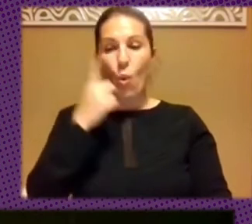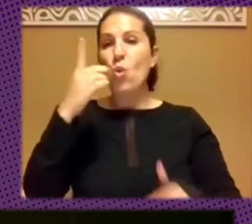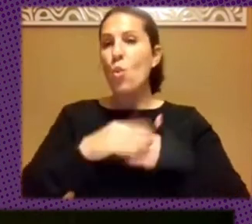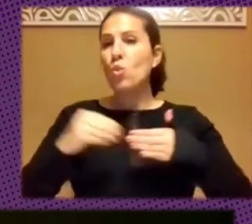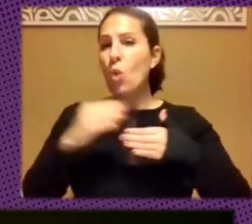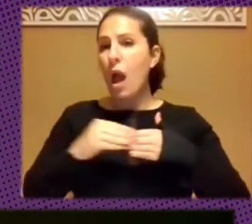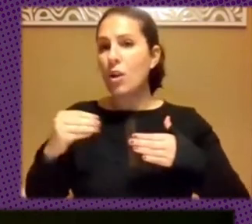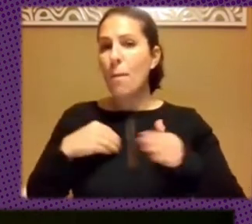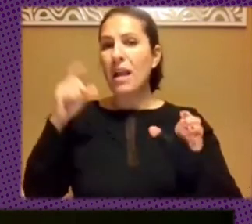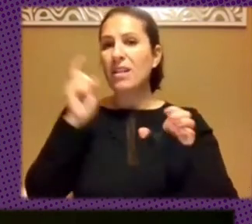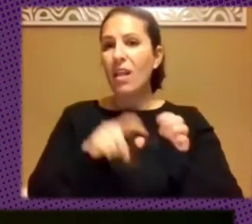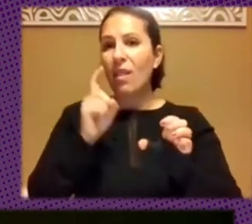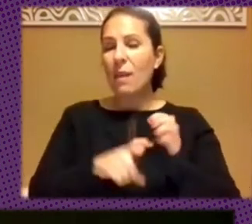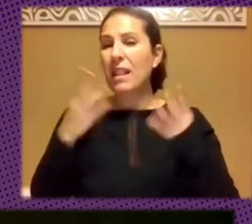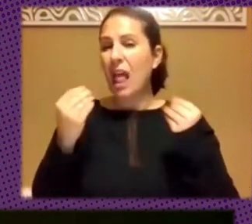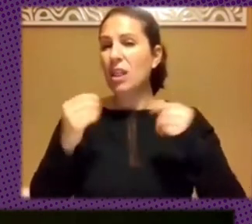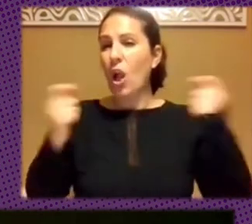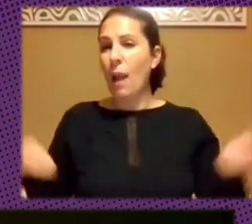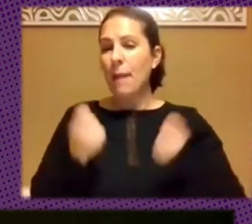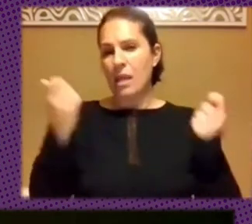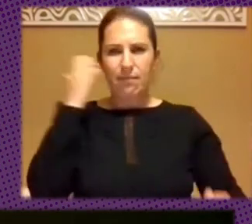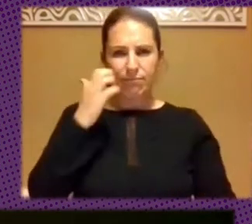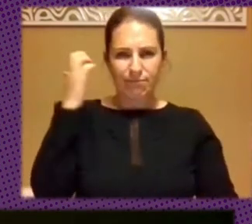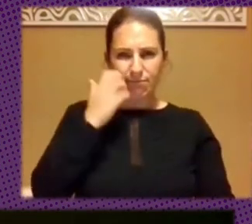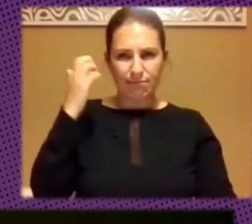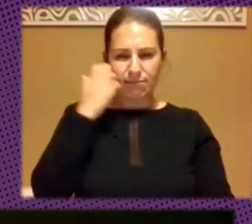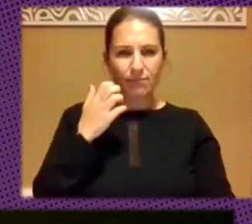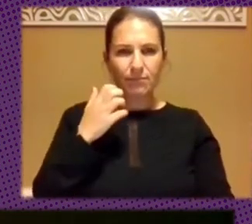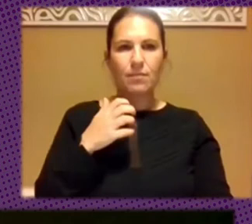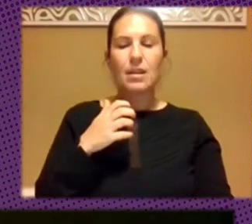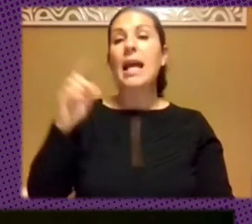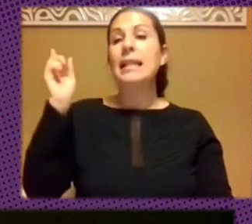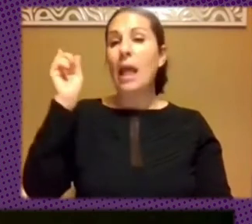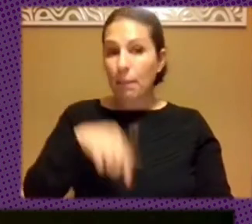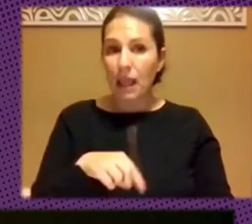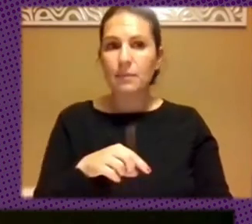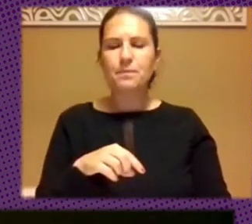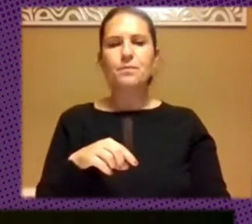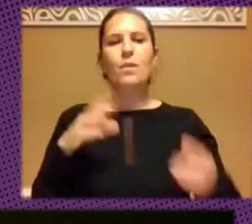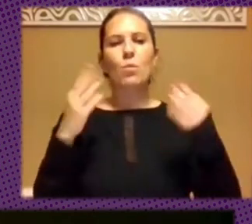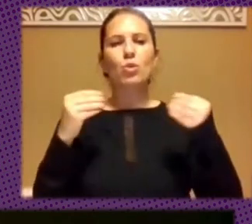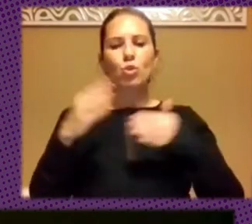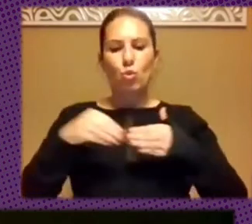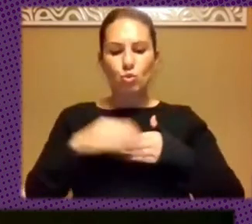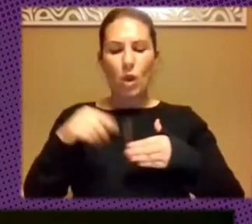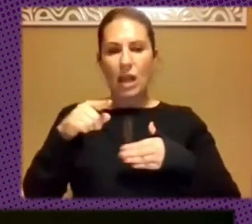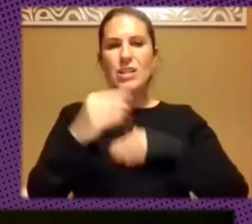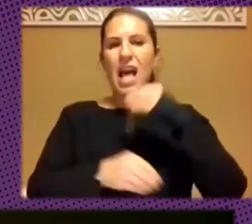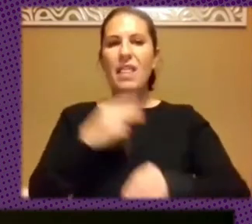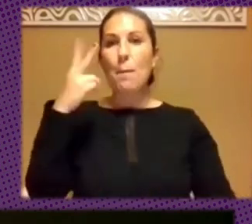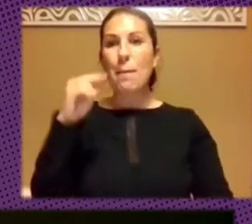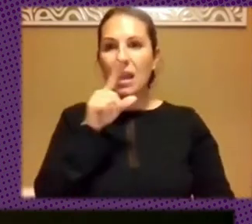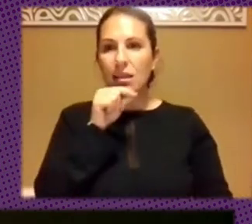a participar así tanto en una campaña. Y también seguía con muchos usuarios que hacían más de veinte tweets,